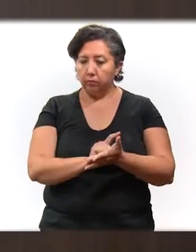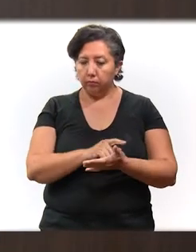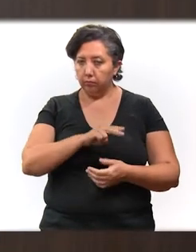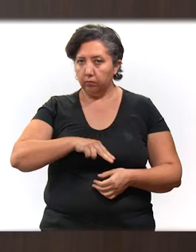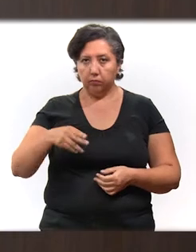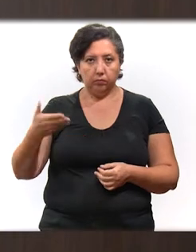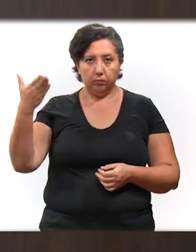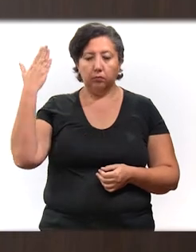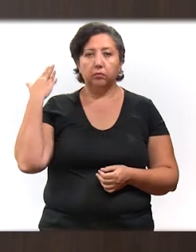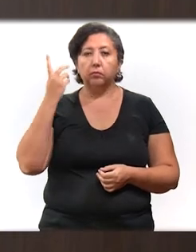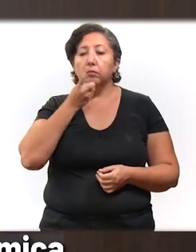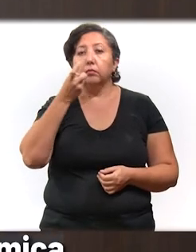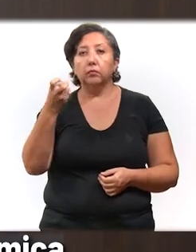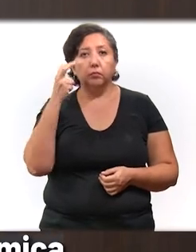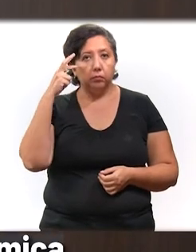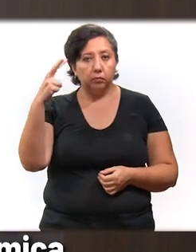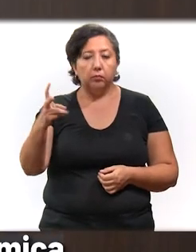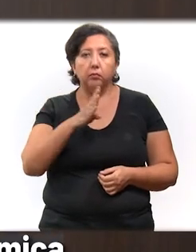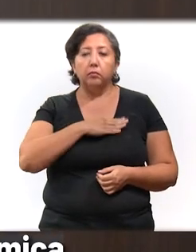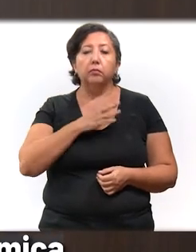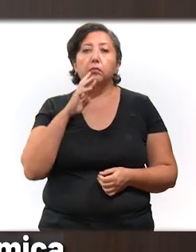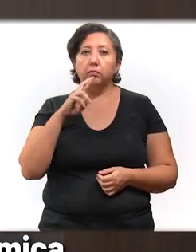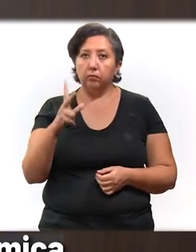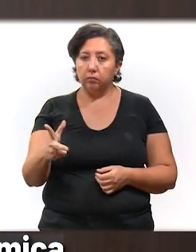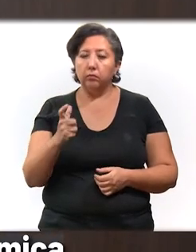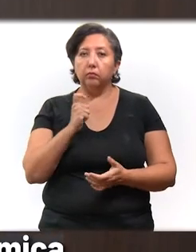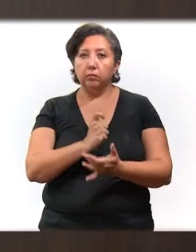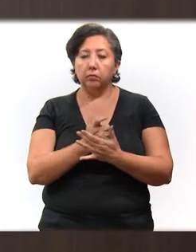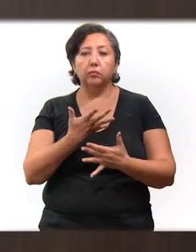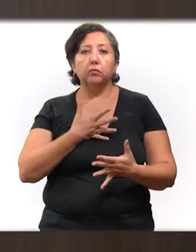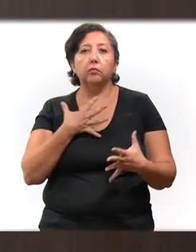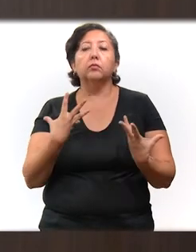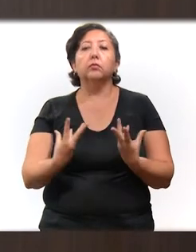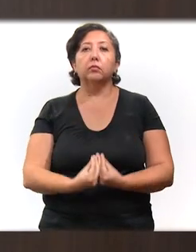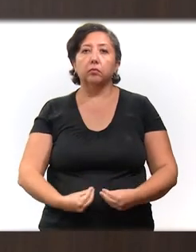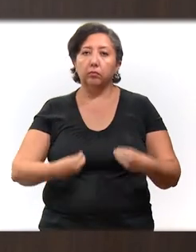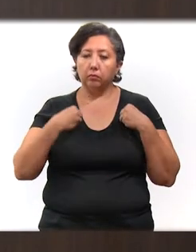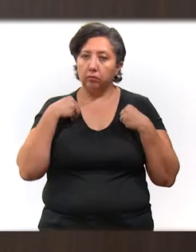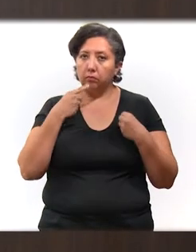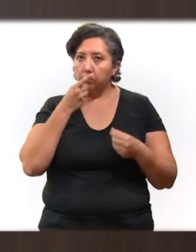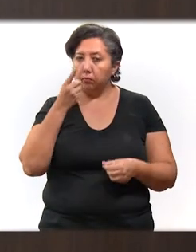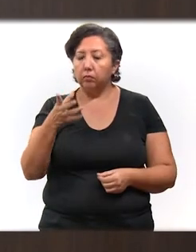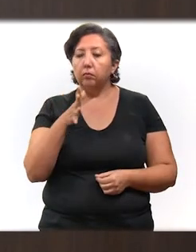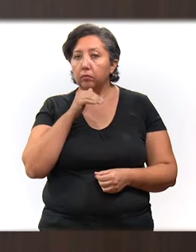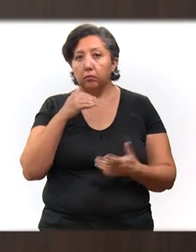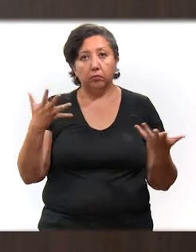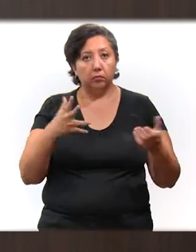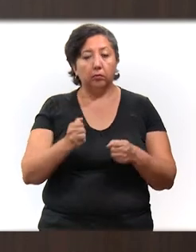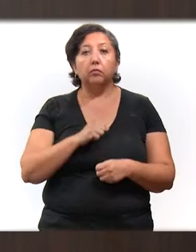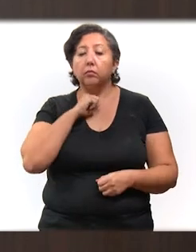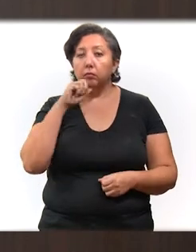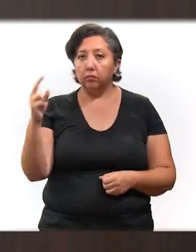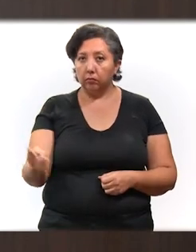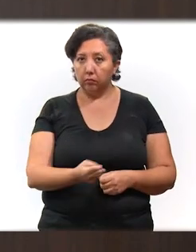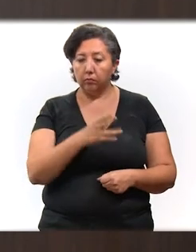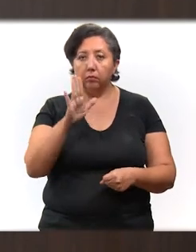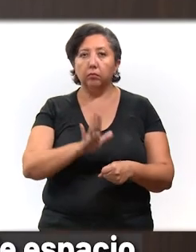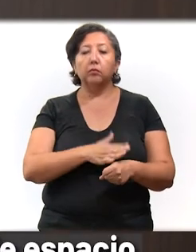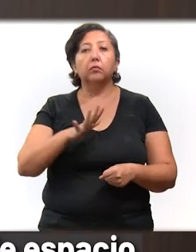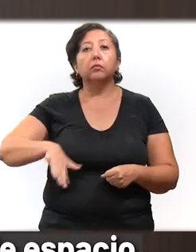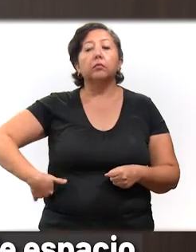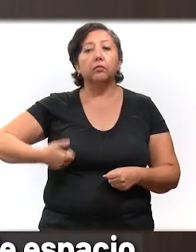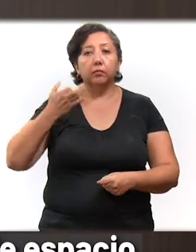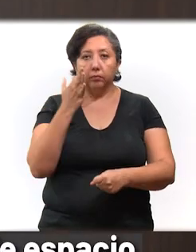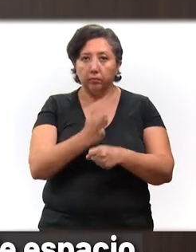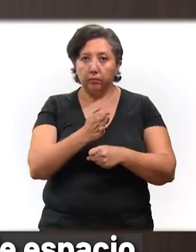nunca antes en nuestra historia. Esto refleja la buena recuperación económica que estamos viviendo, la cual no sería posible sin ustedes. Por ello,